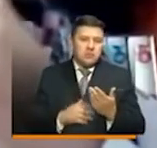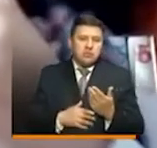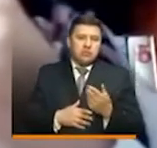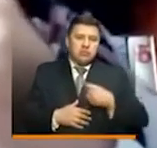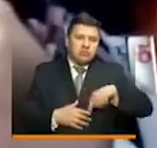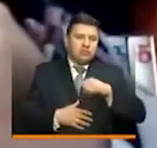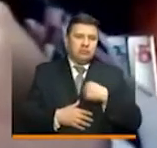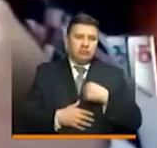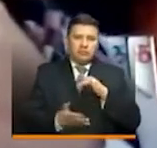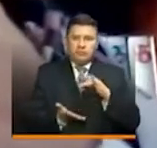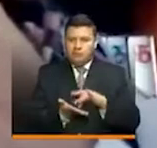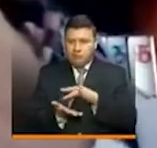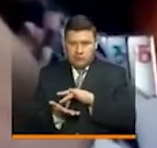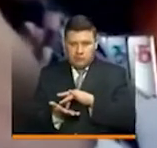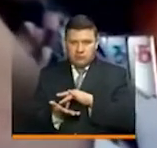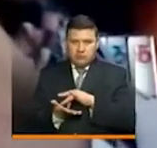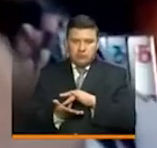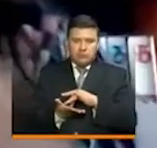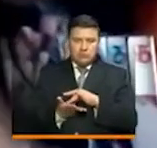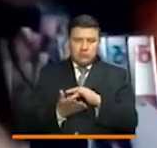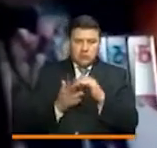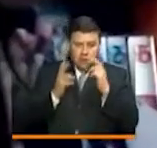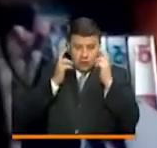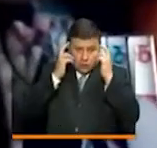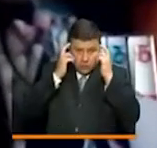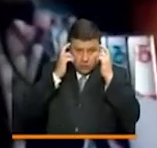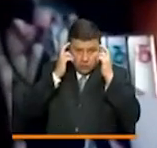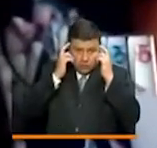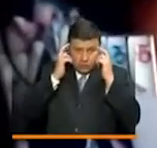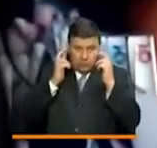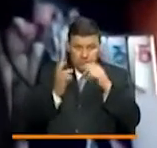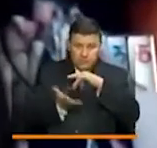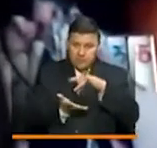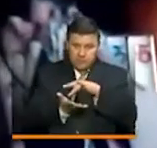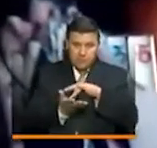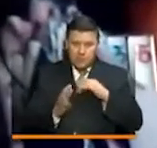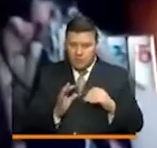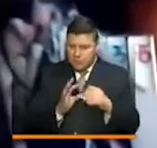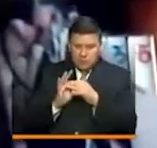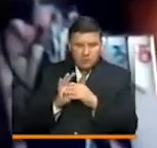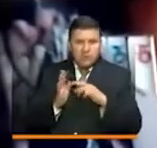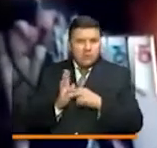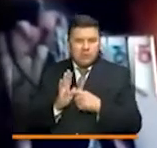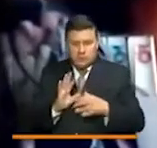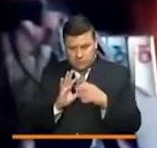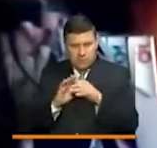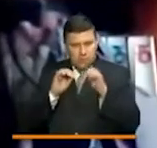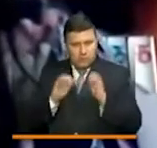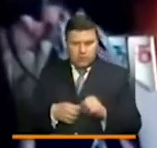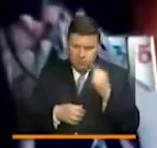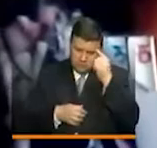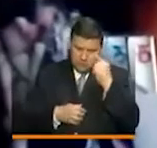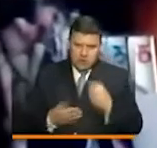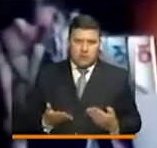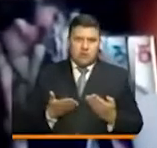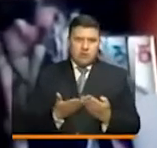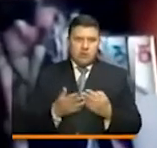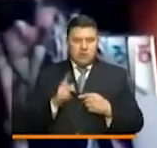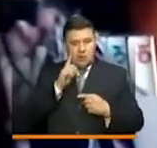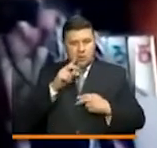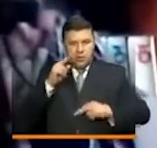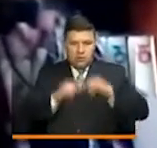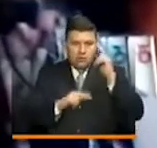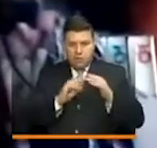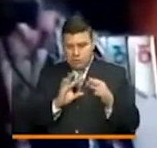partícipes desde nuestros conocimientos y unirlos de tal forma que pudiésemos aportar a la construcción